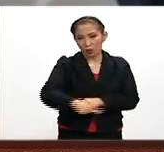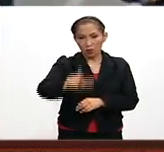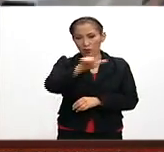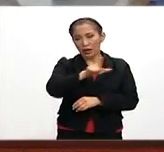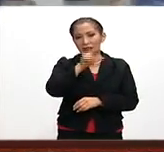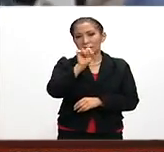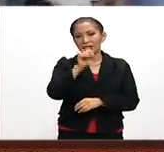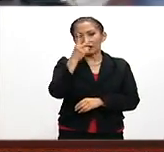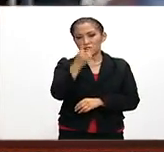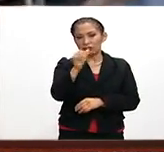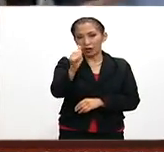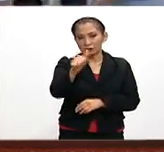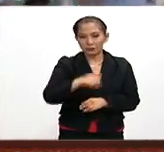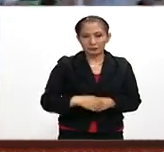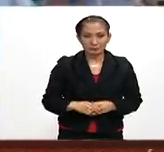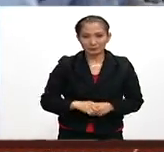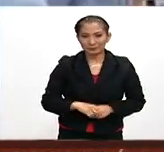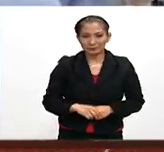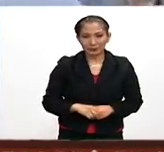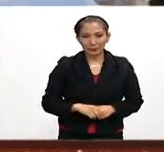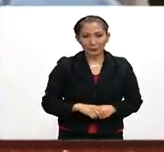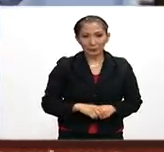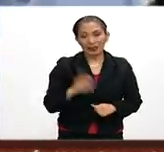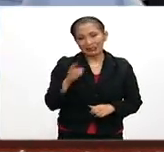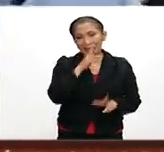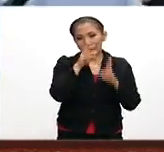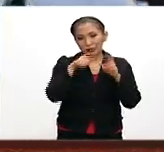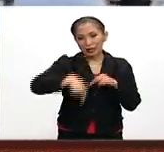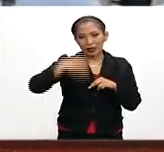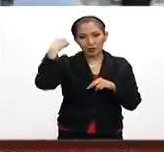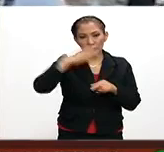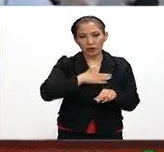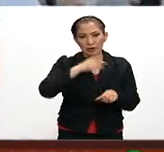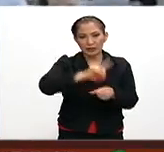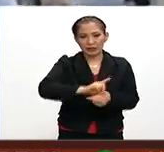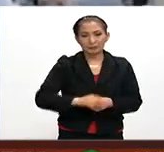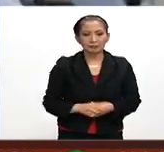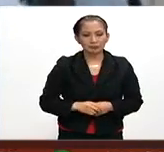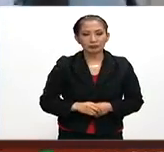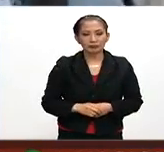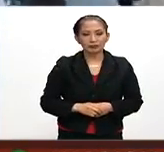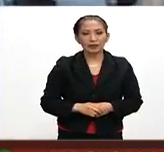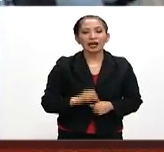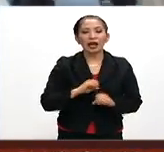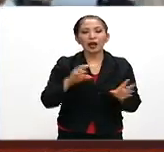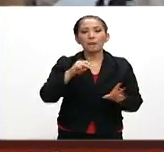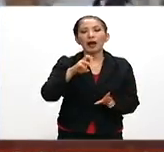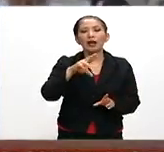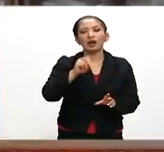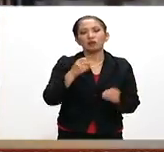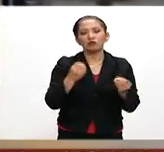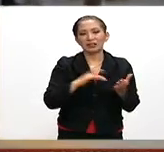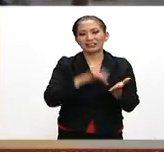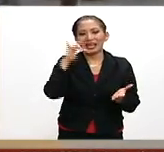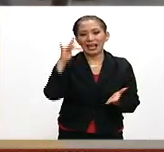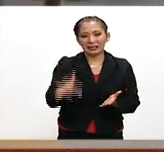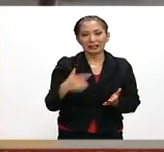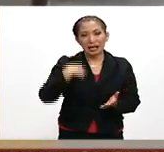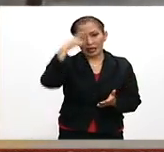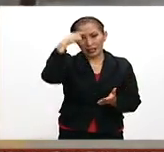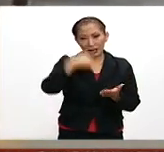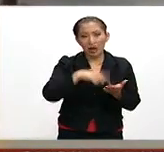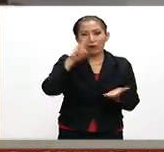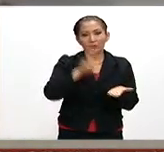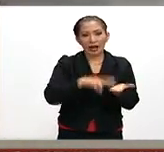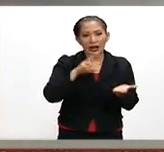veintidós de agosto. Este reporte desde Oaxaca, buenos días. Así es, así es Marco Antonio, pues muchísimas gracias, creo que vale